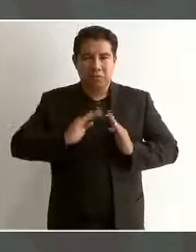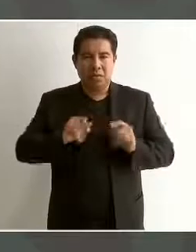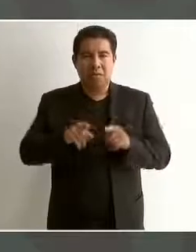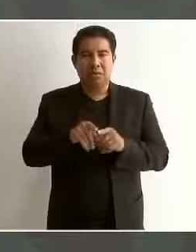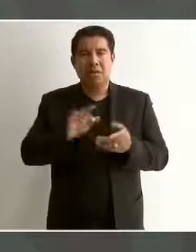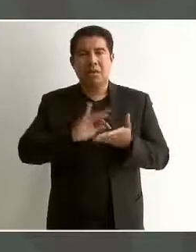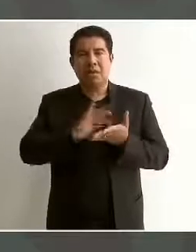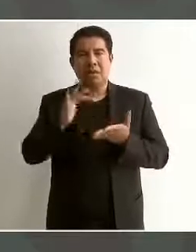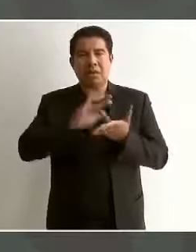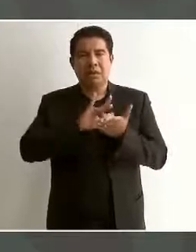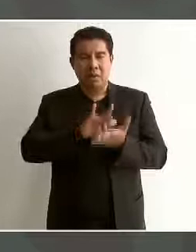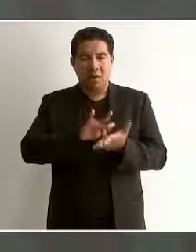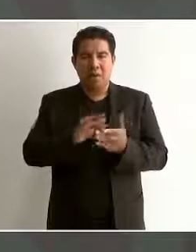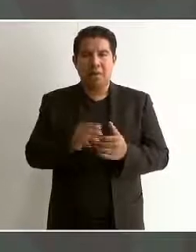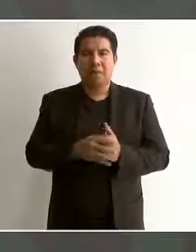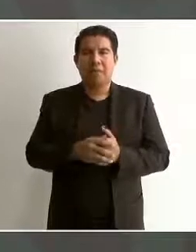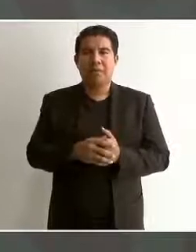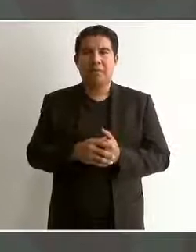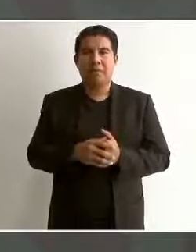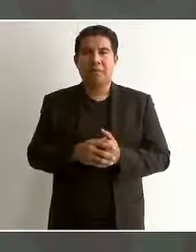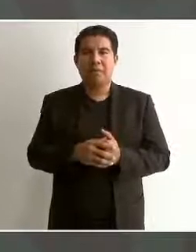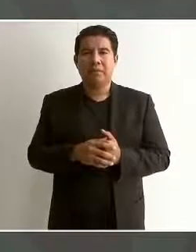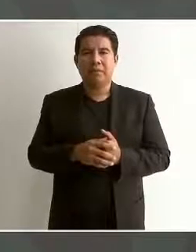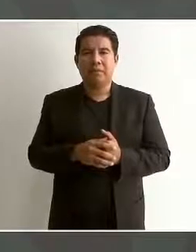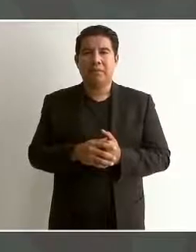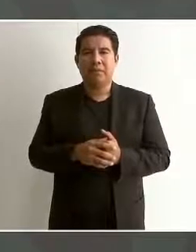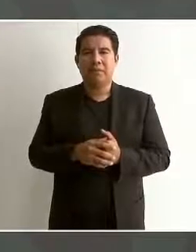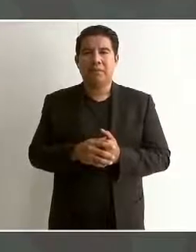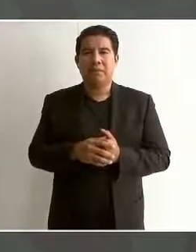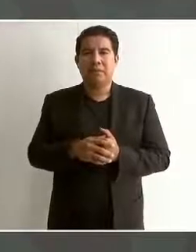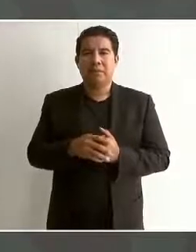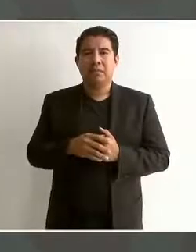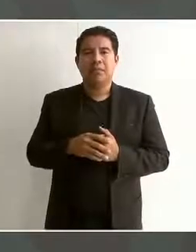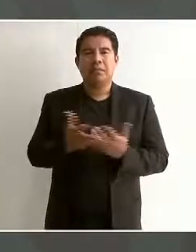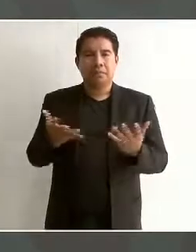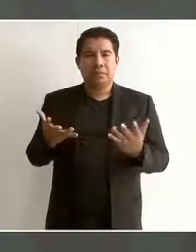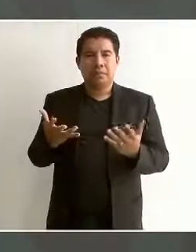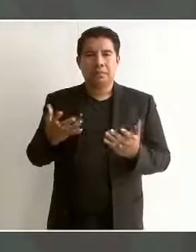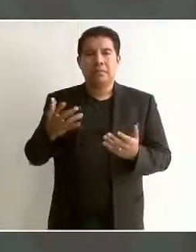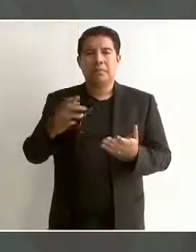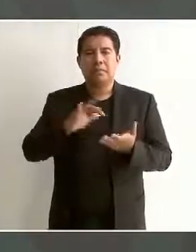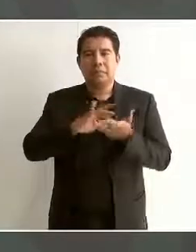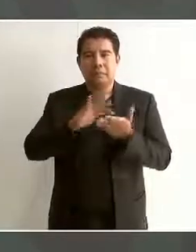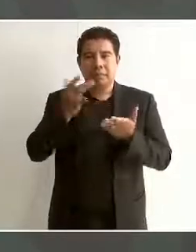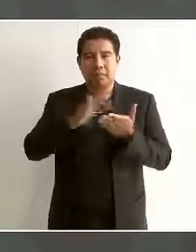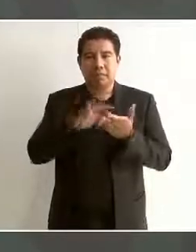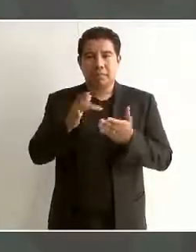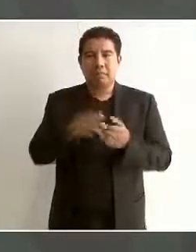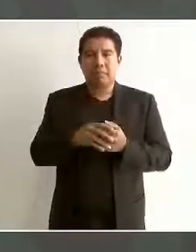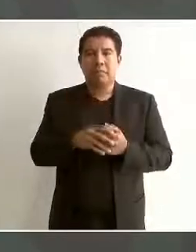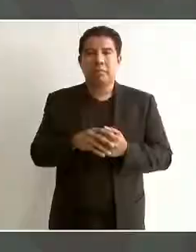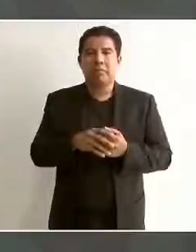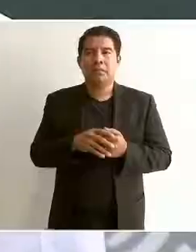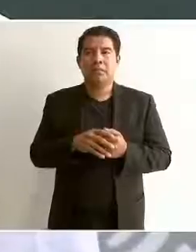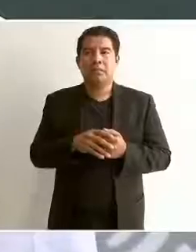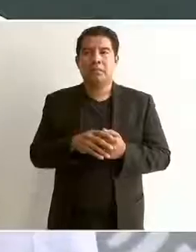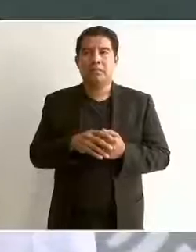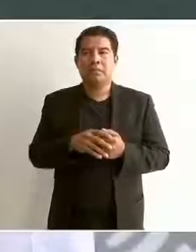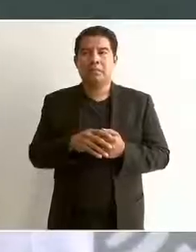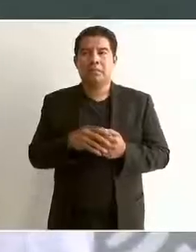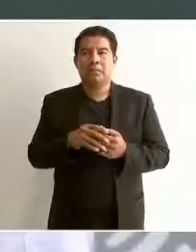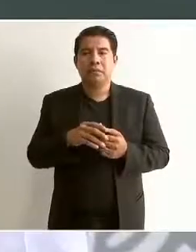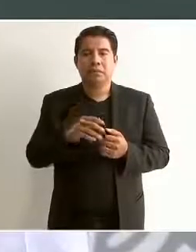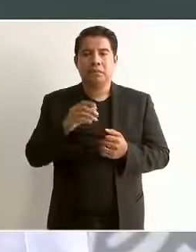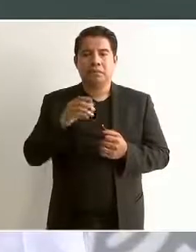y saben que les agradezco por